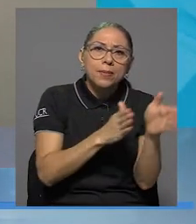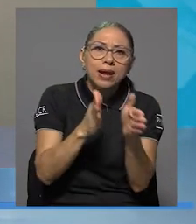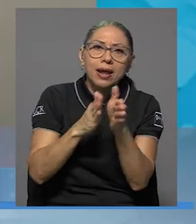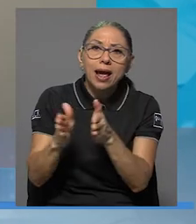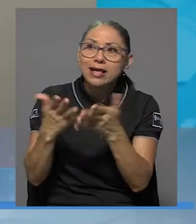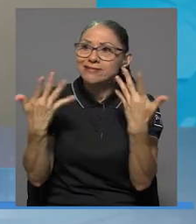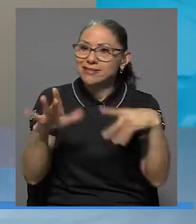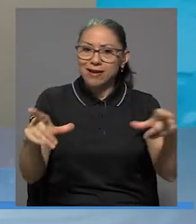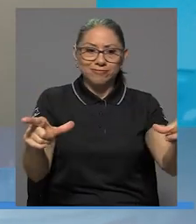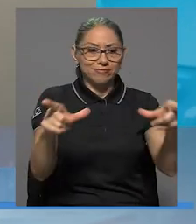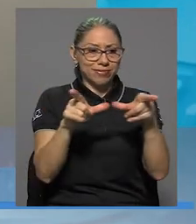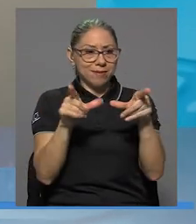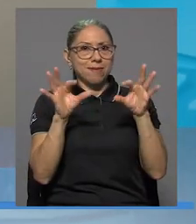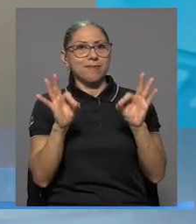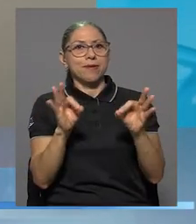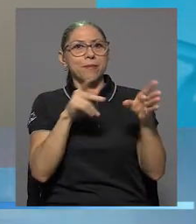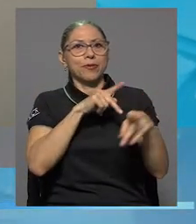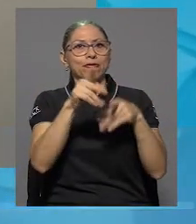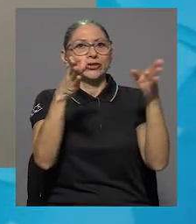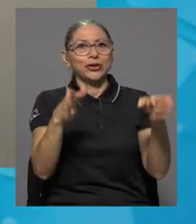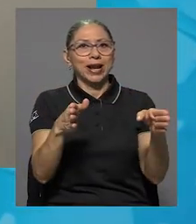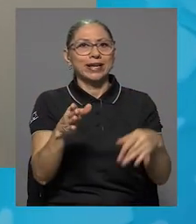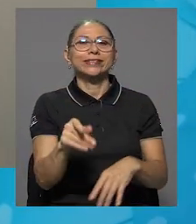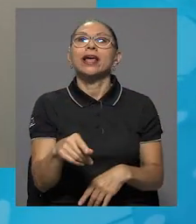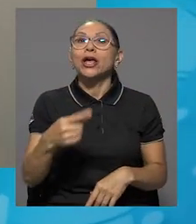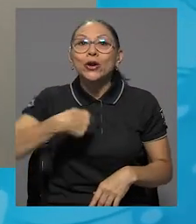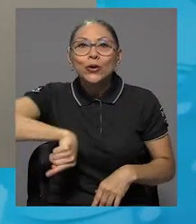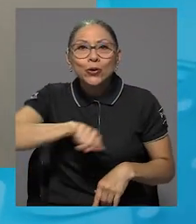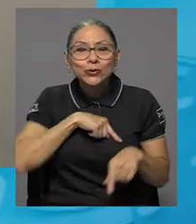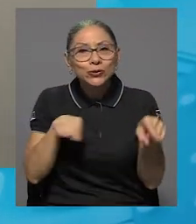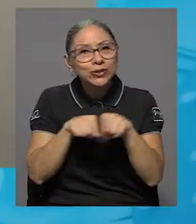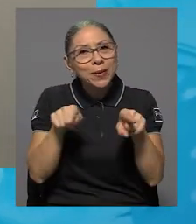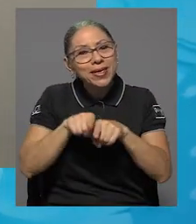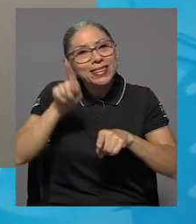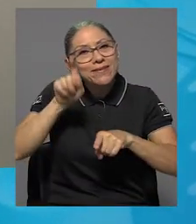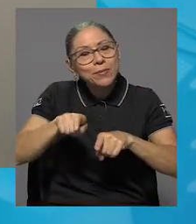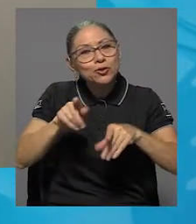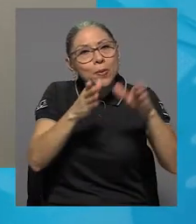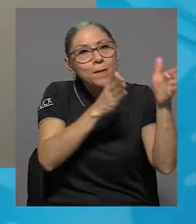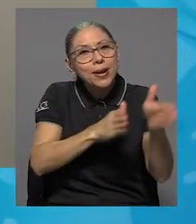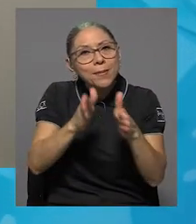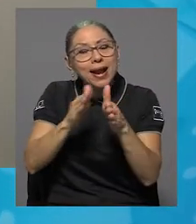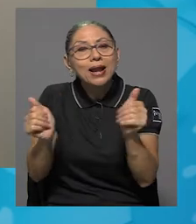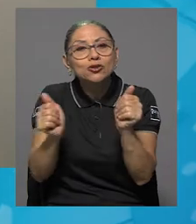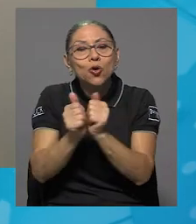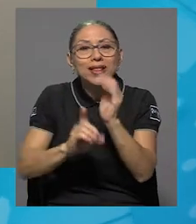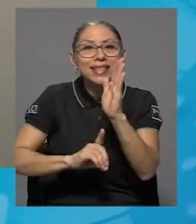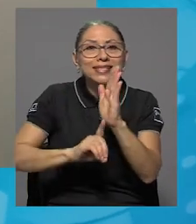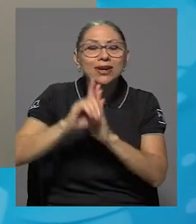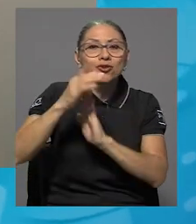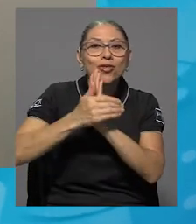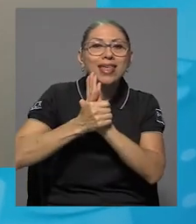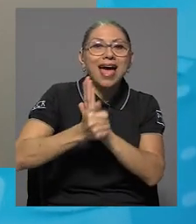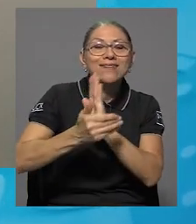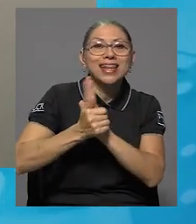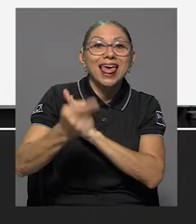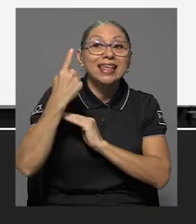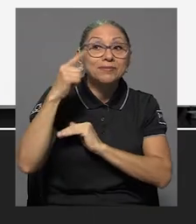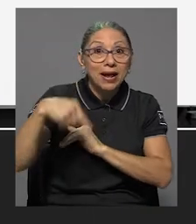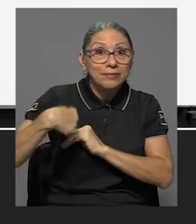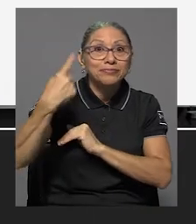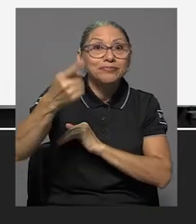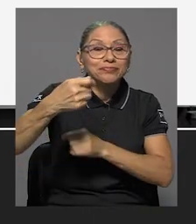profesionales certificados, sino también prepararlos en lo que tiene que ver con el desarrollo de habilidades para la empleabilidad.